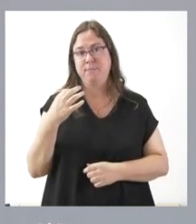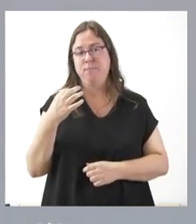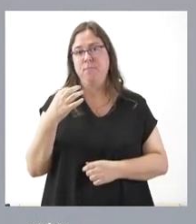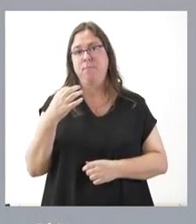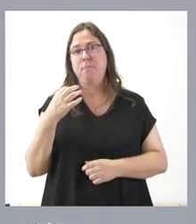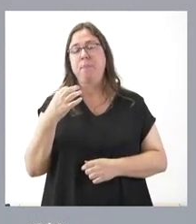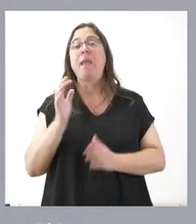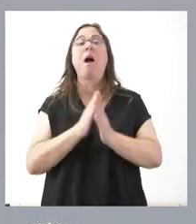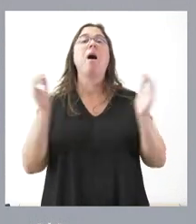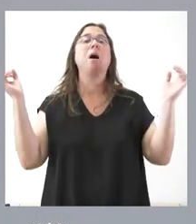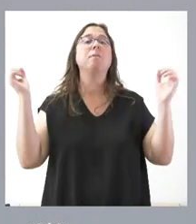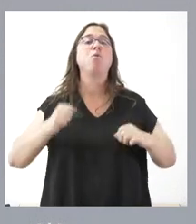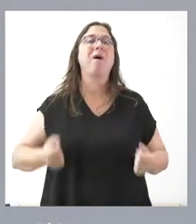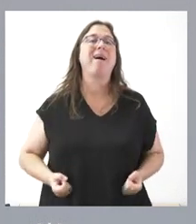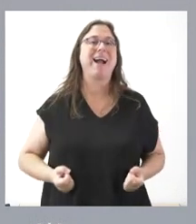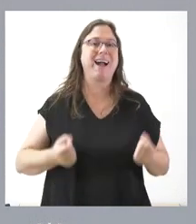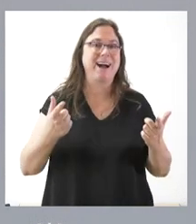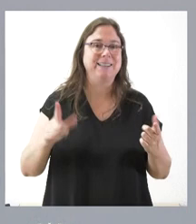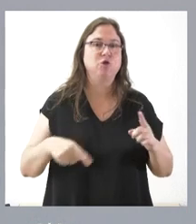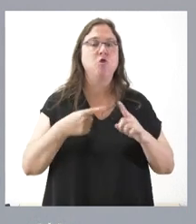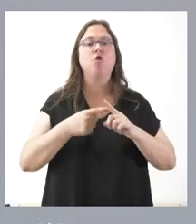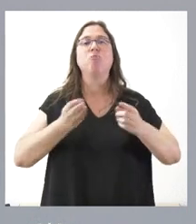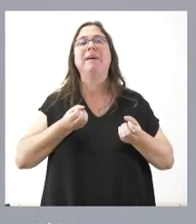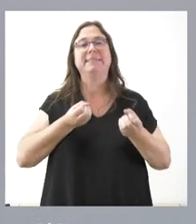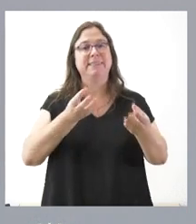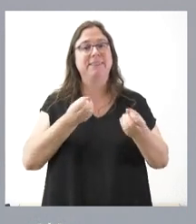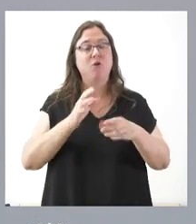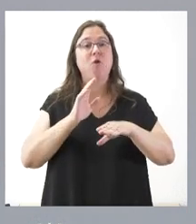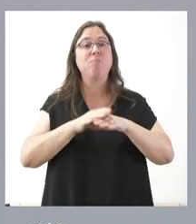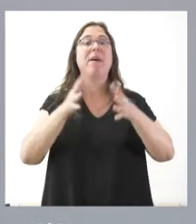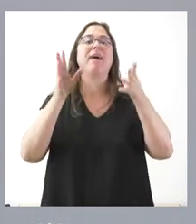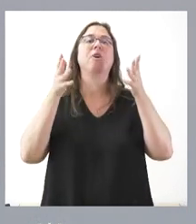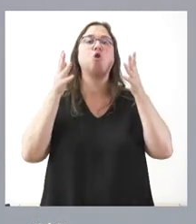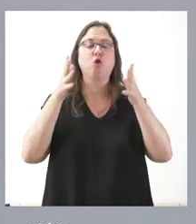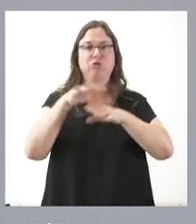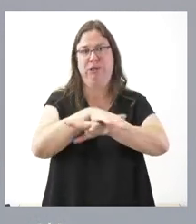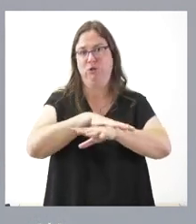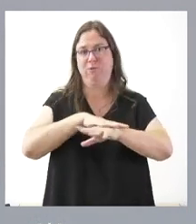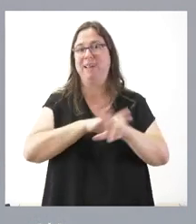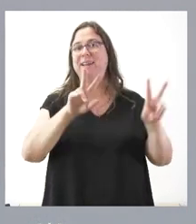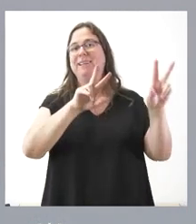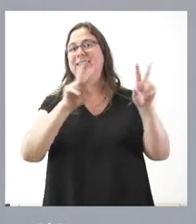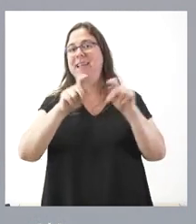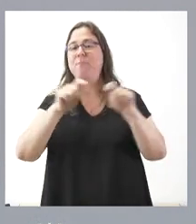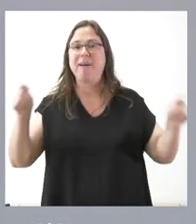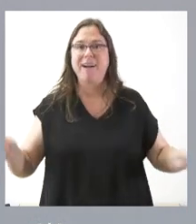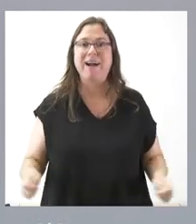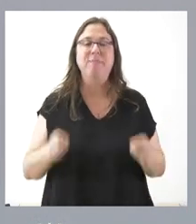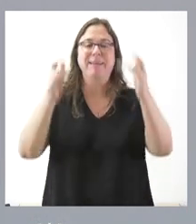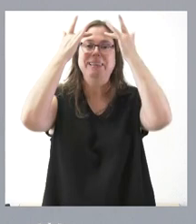aprobación del gasto y la información al Consejo de Gobierno sobre la campaña de